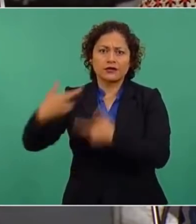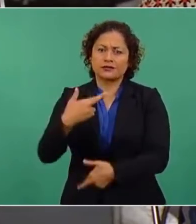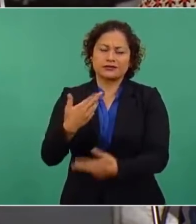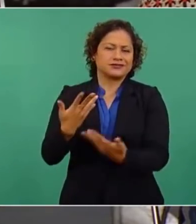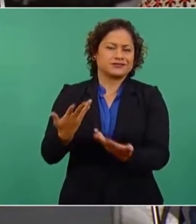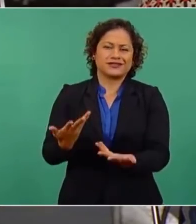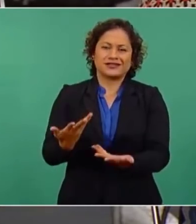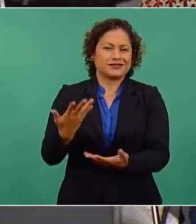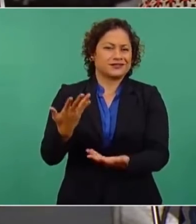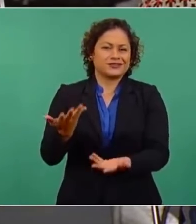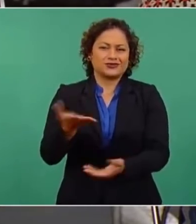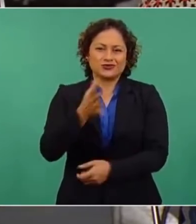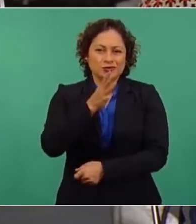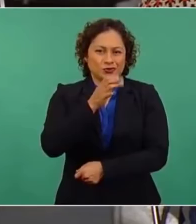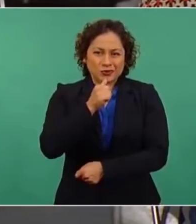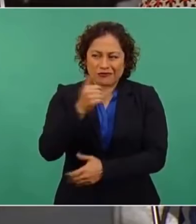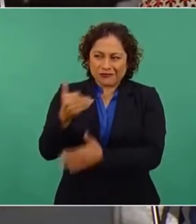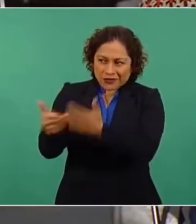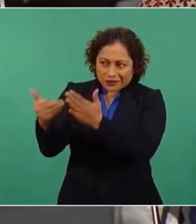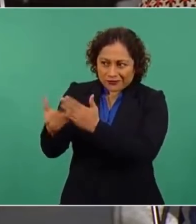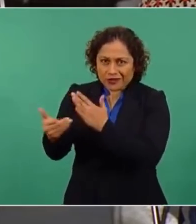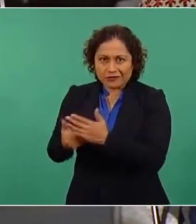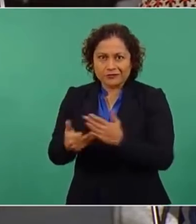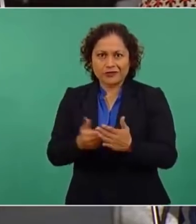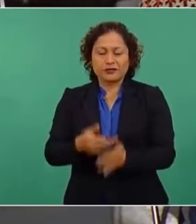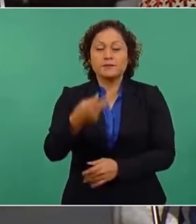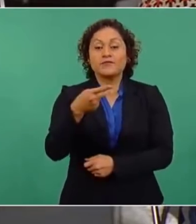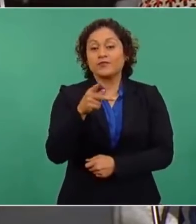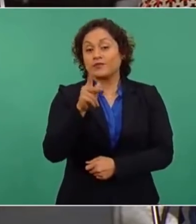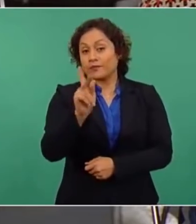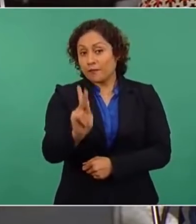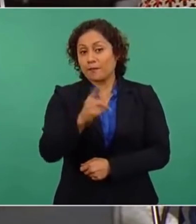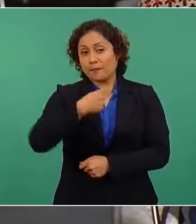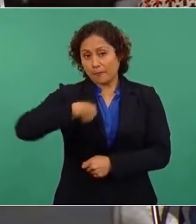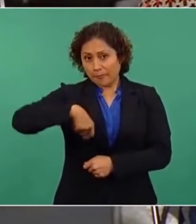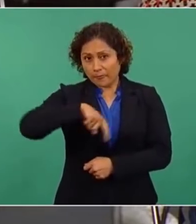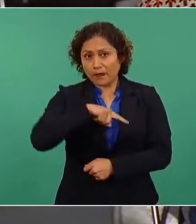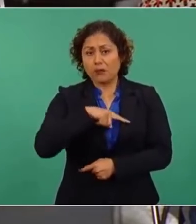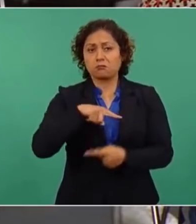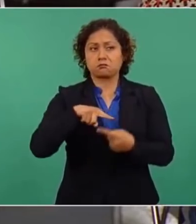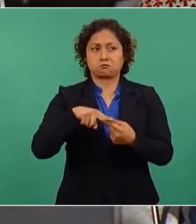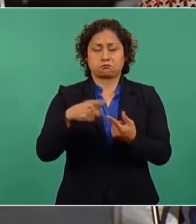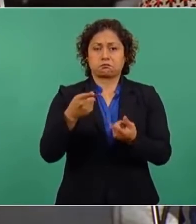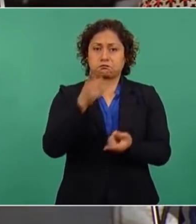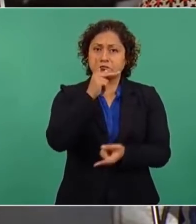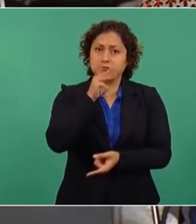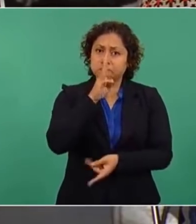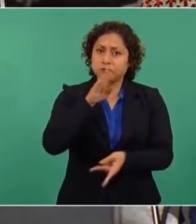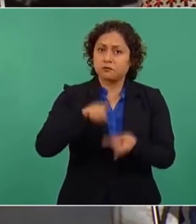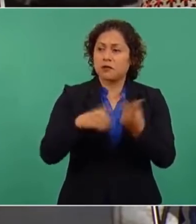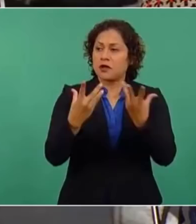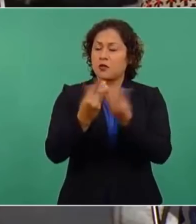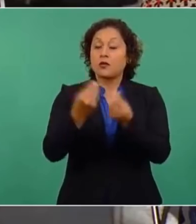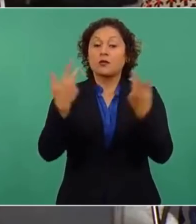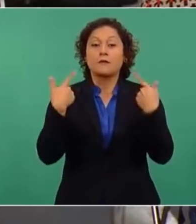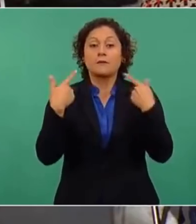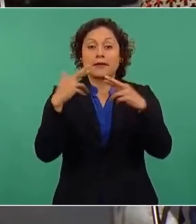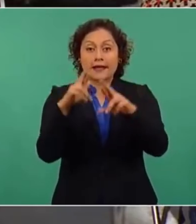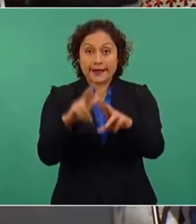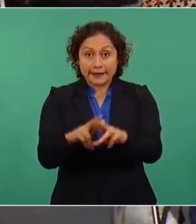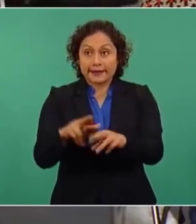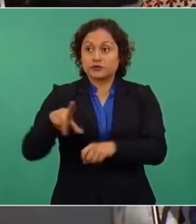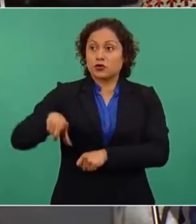manera conjunta, tanto los maestros, el gobierno y nosotros debemos de procurar los protocolos